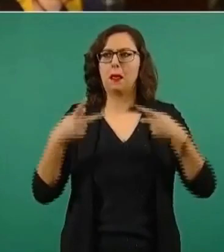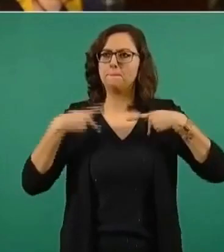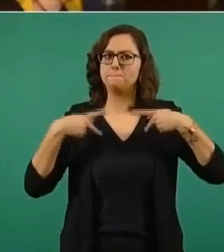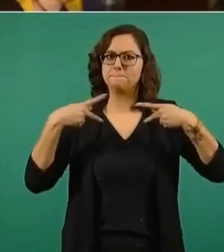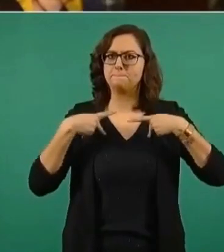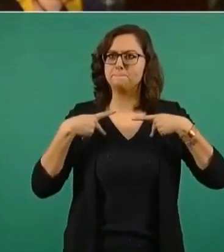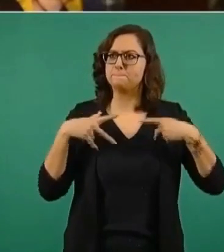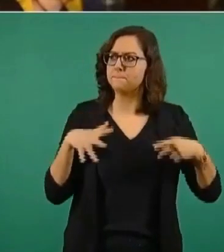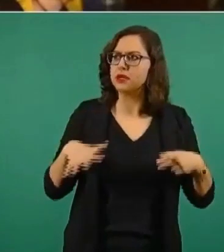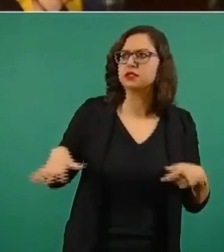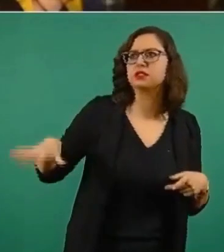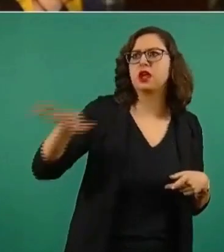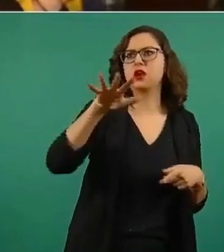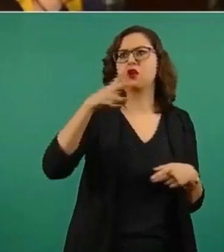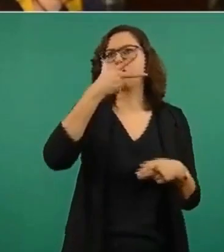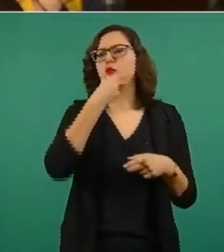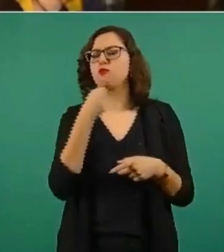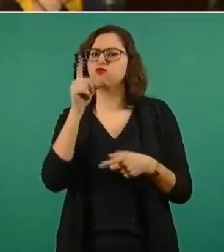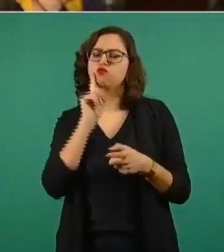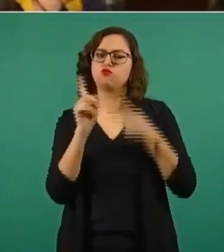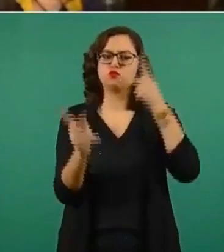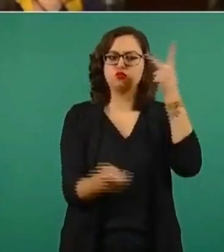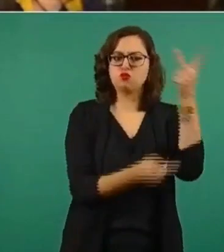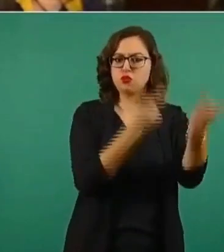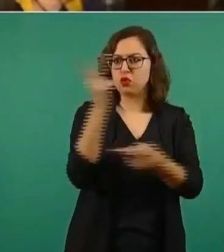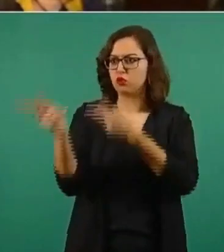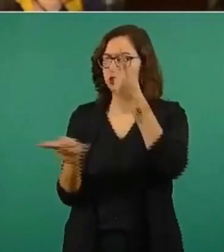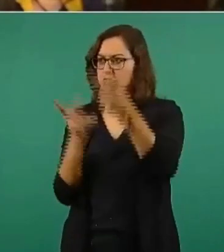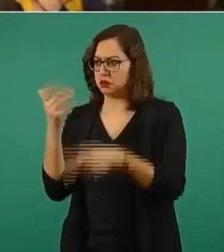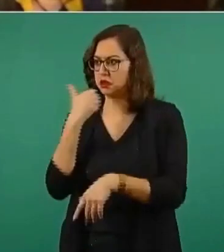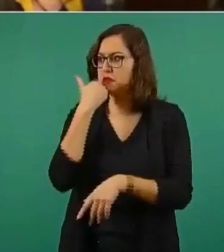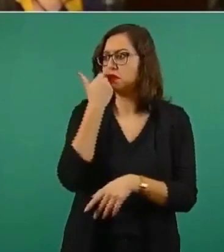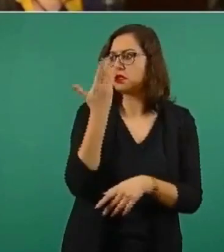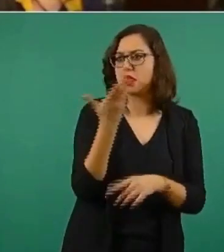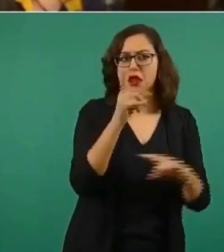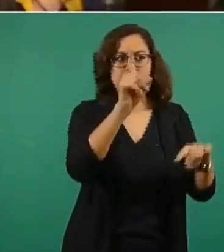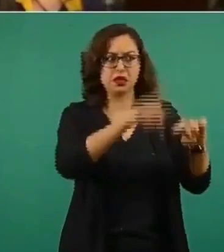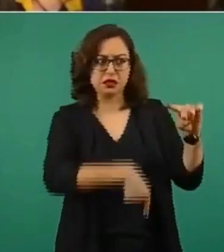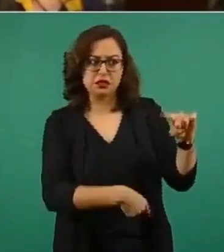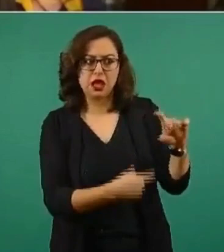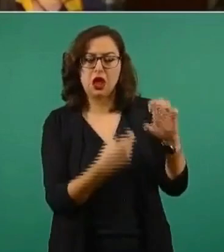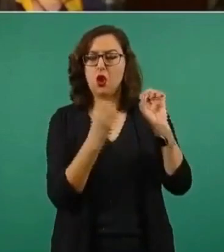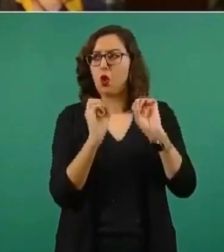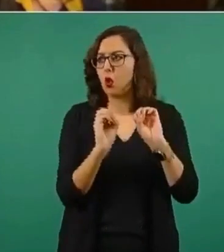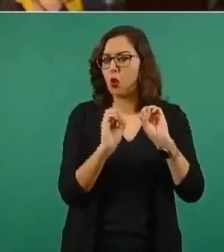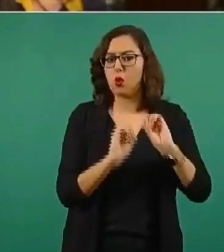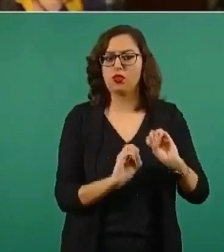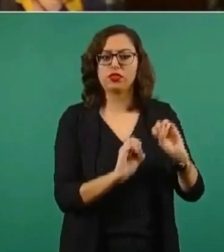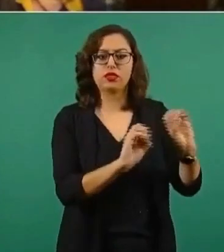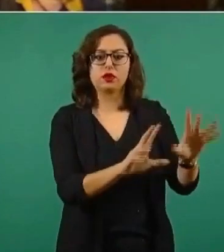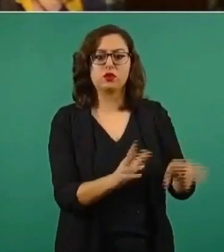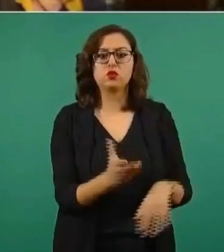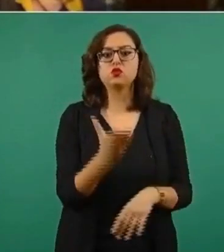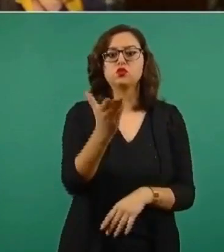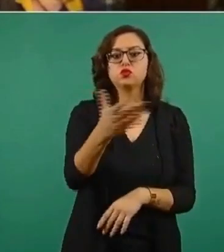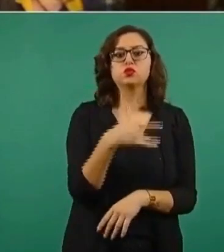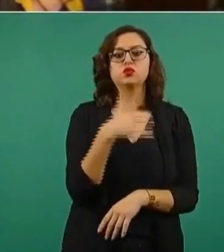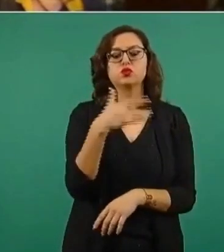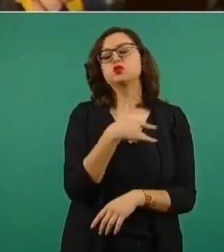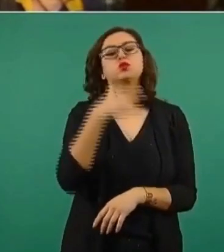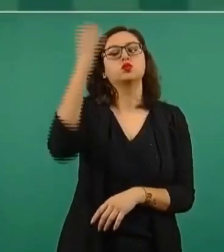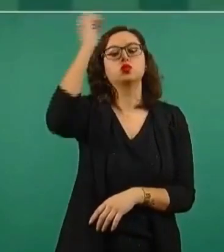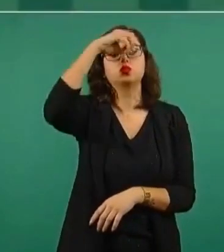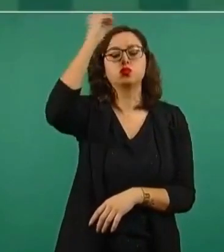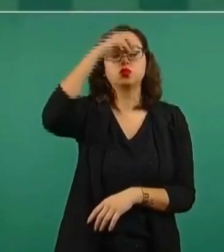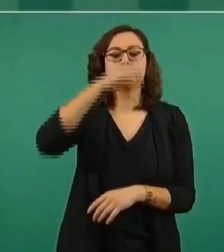mexicanas y los mexicanos pudiéramos decidir en ese sentido. No sé cuál sería su opinión sobre